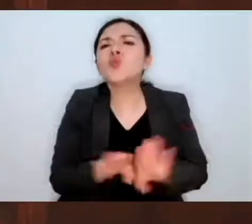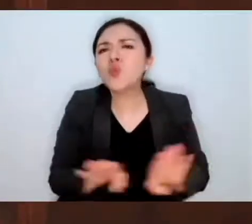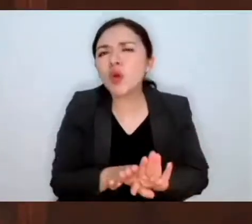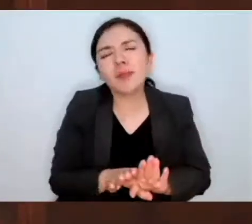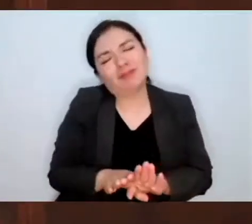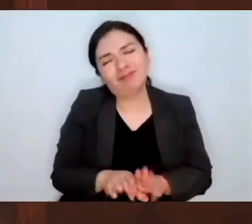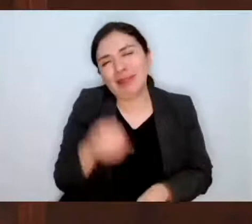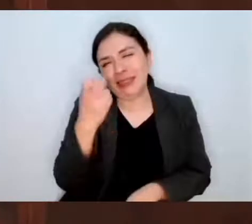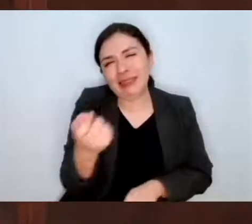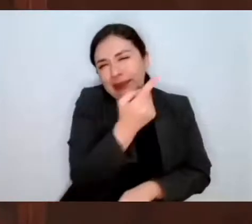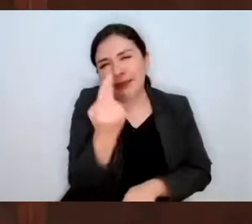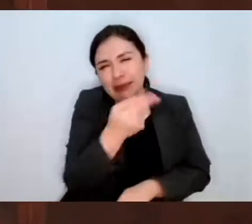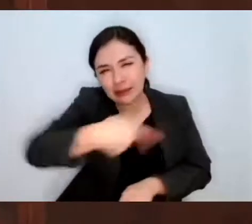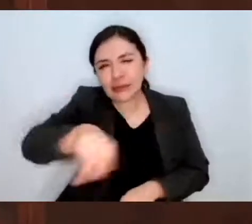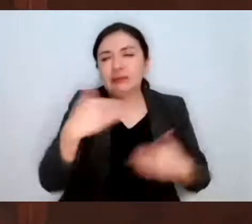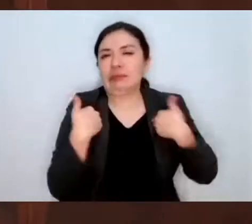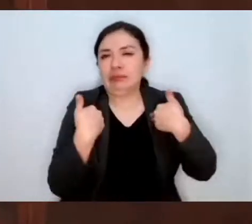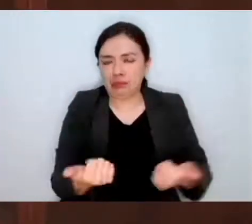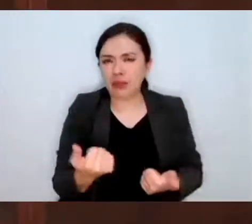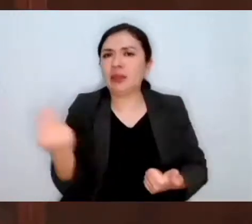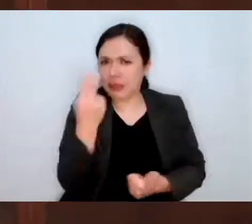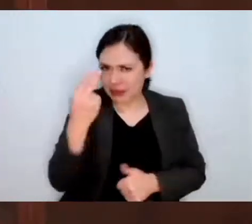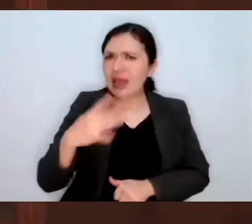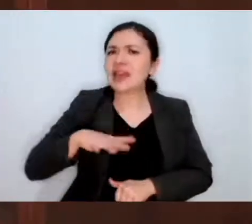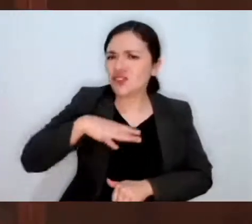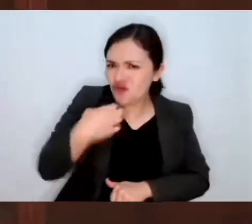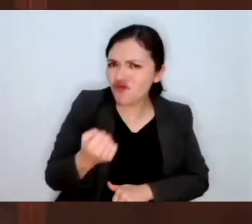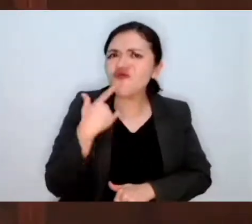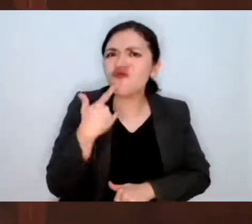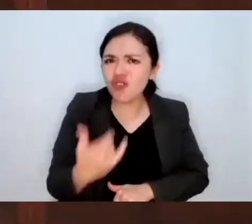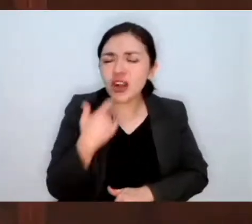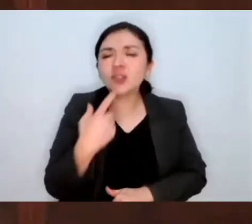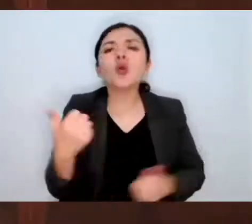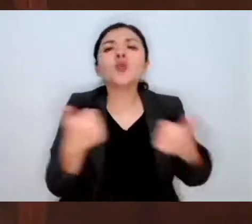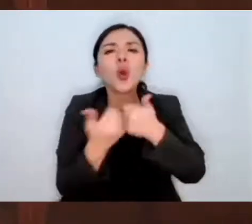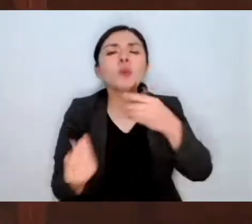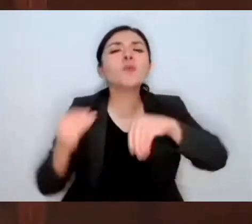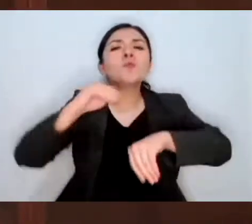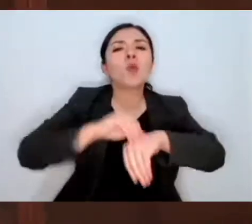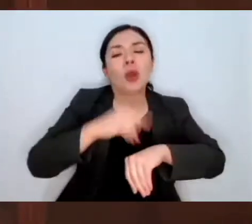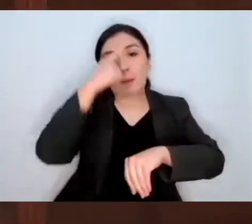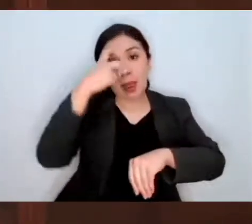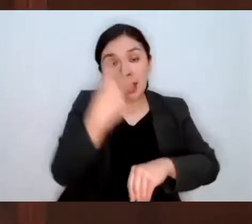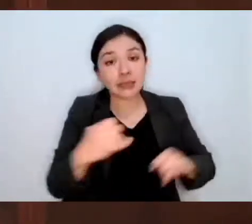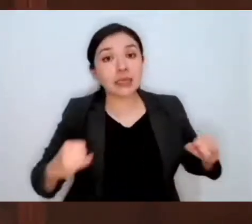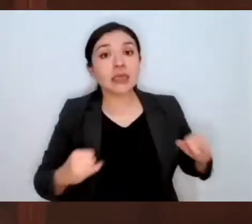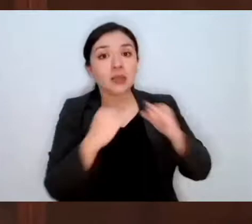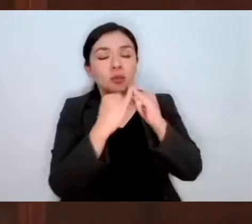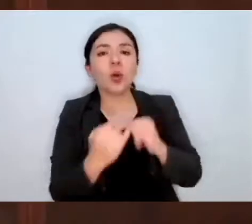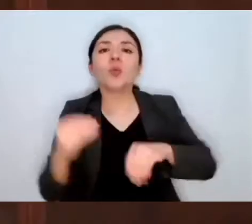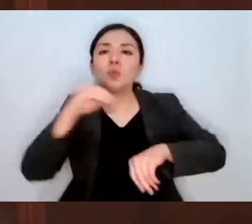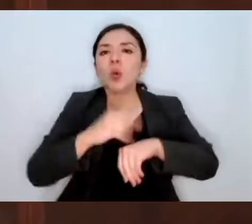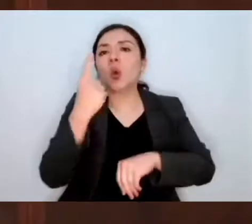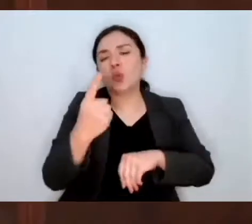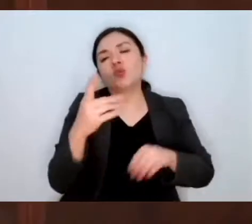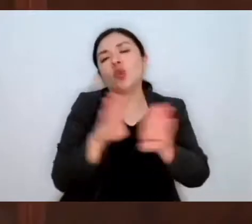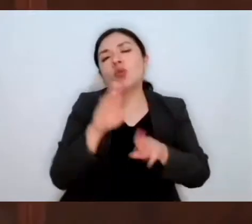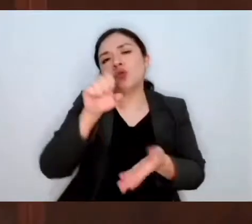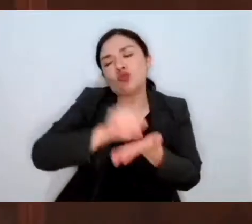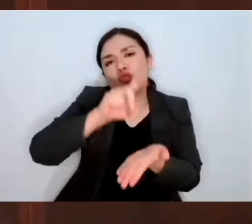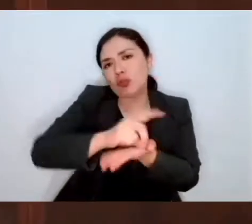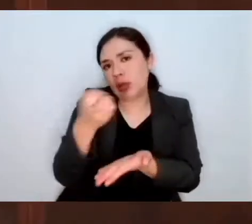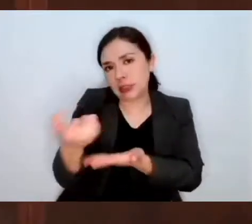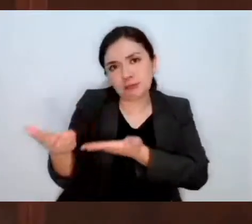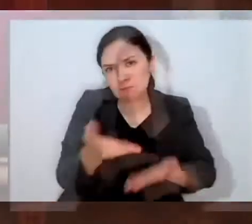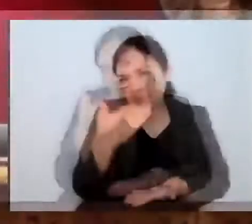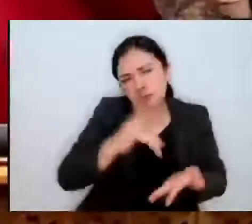comprensión y bien valdría el esfuerzo de que solamente se agregara a esta institución como uno lo está solicitando. Gracias, secretario.